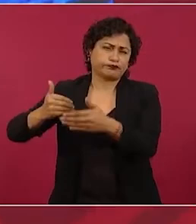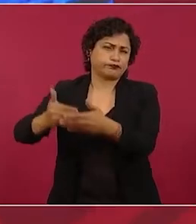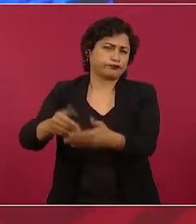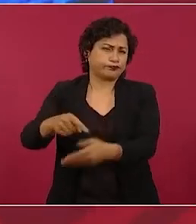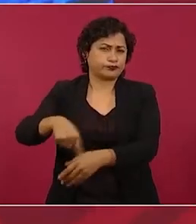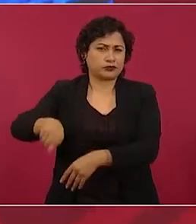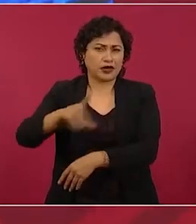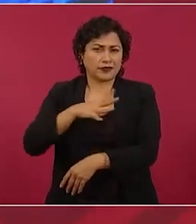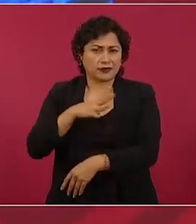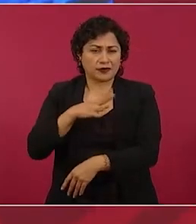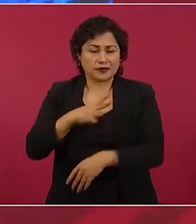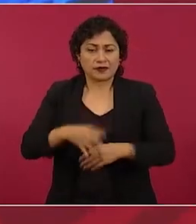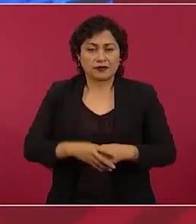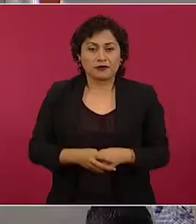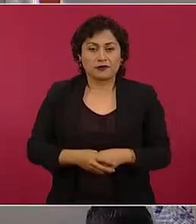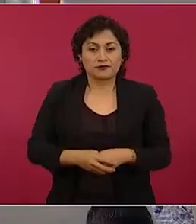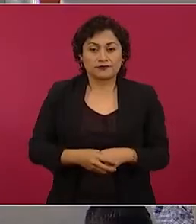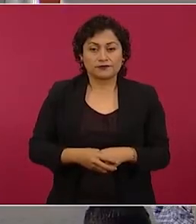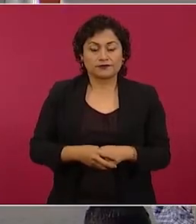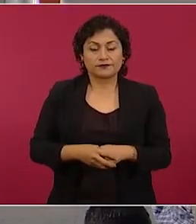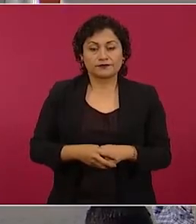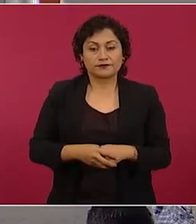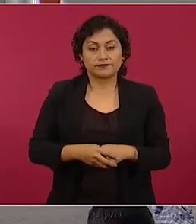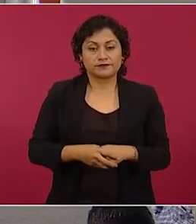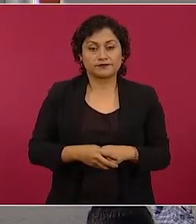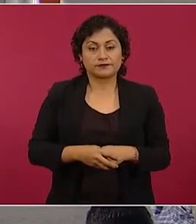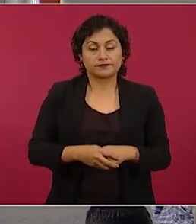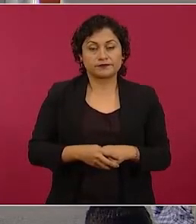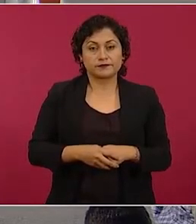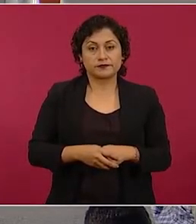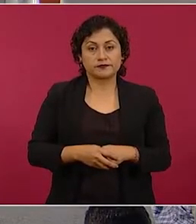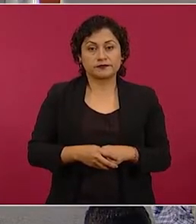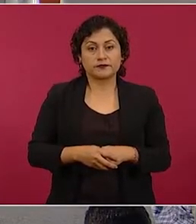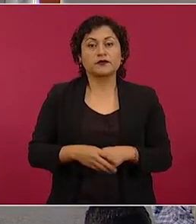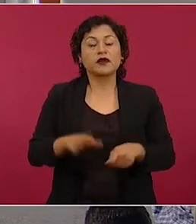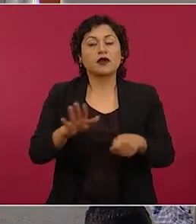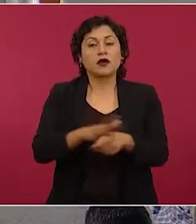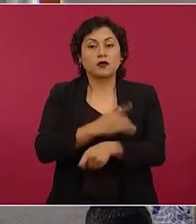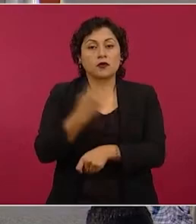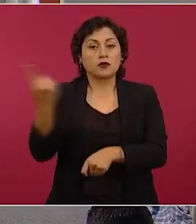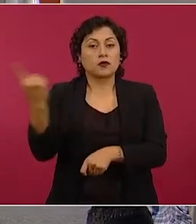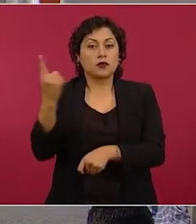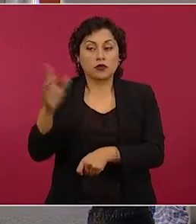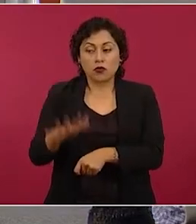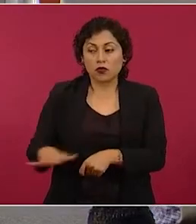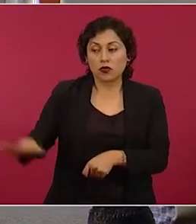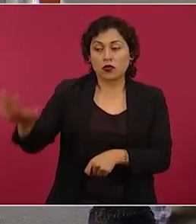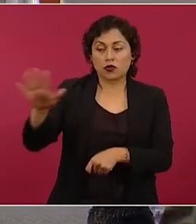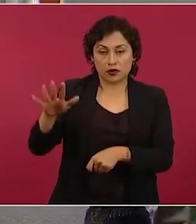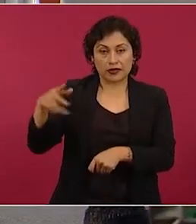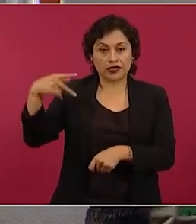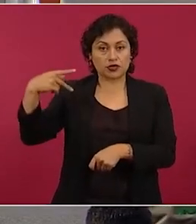porque en la práctica tradicional de la tumba